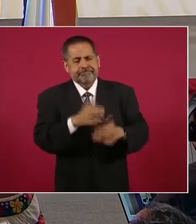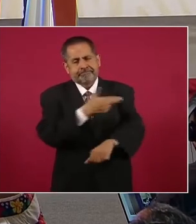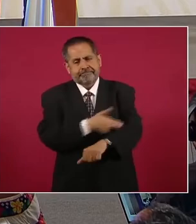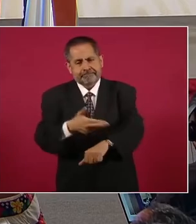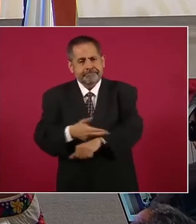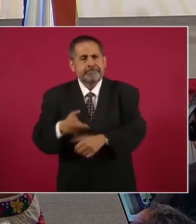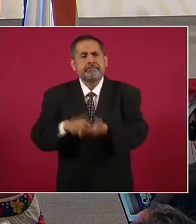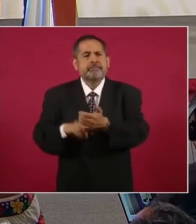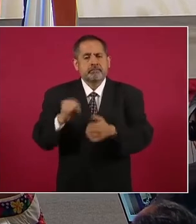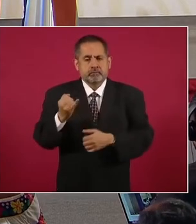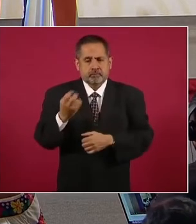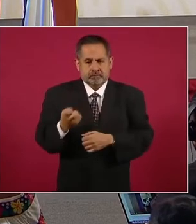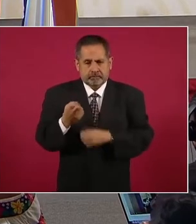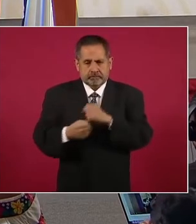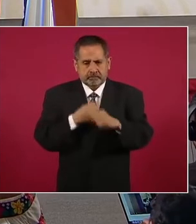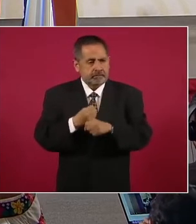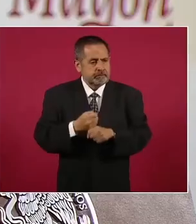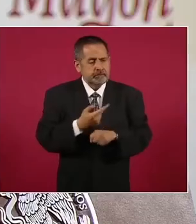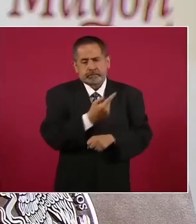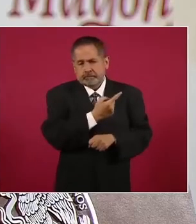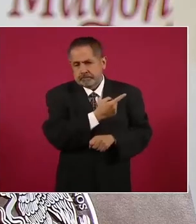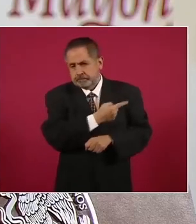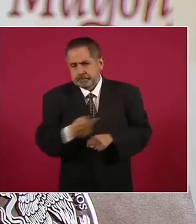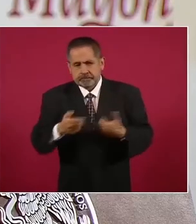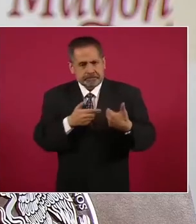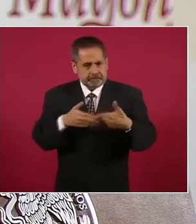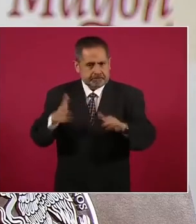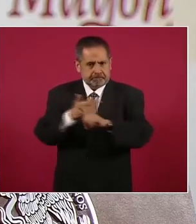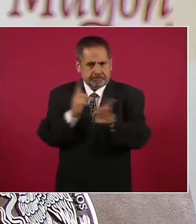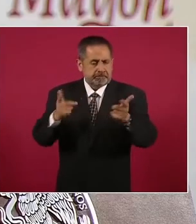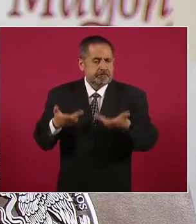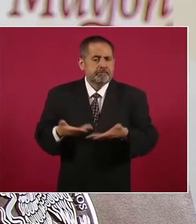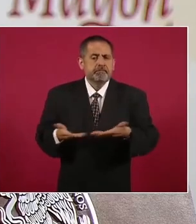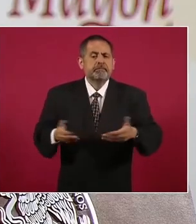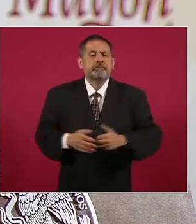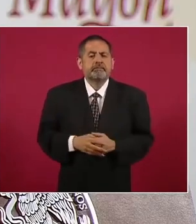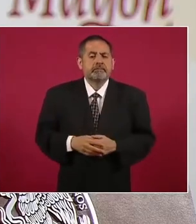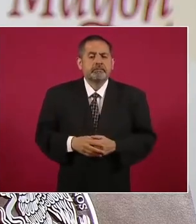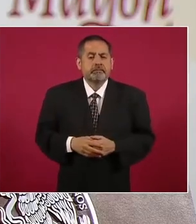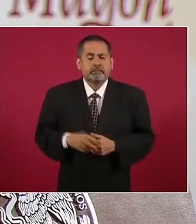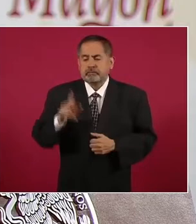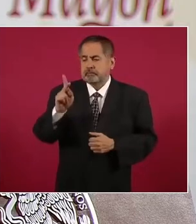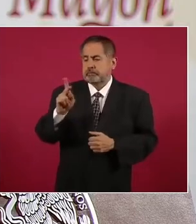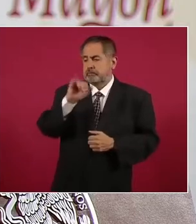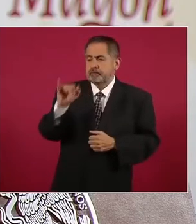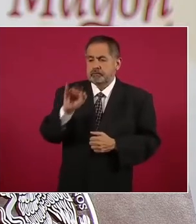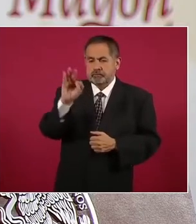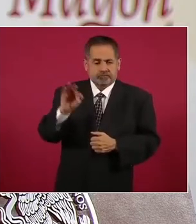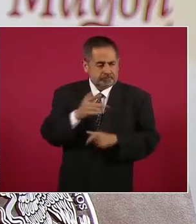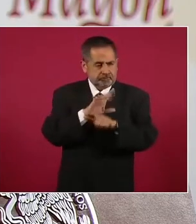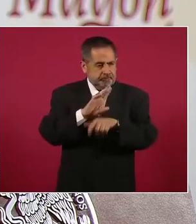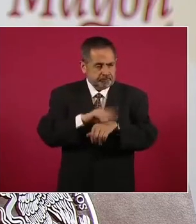junio de este año, al día de hoy, del presente año, por parte del Poder Judicial Federal.